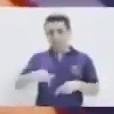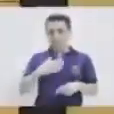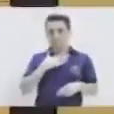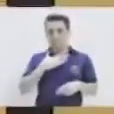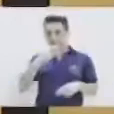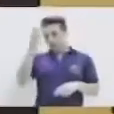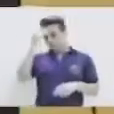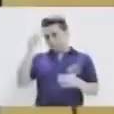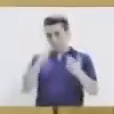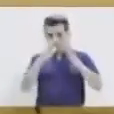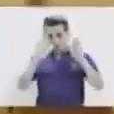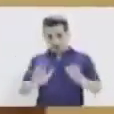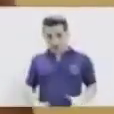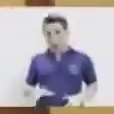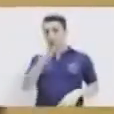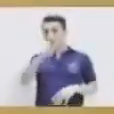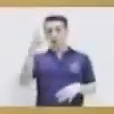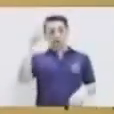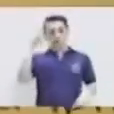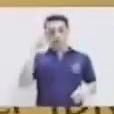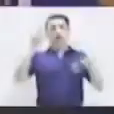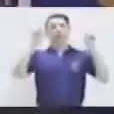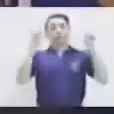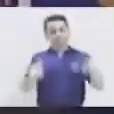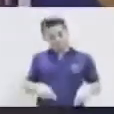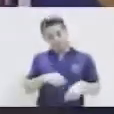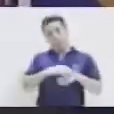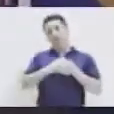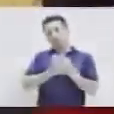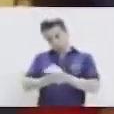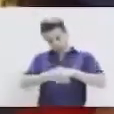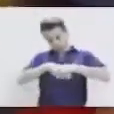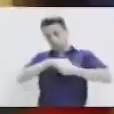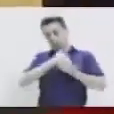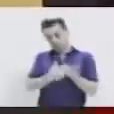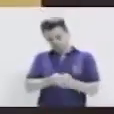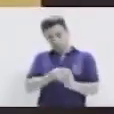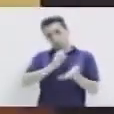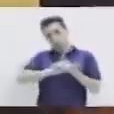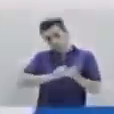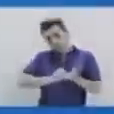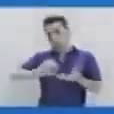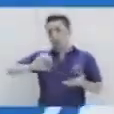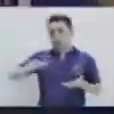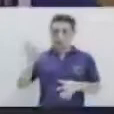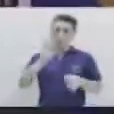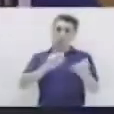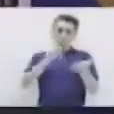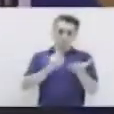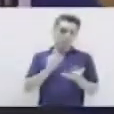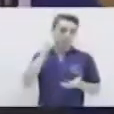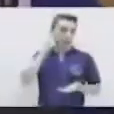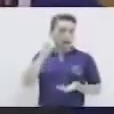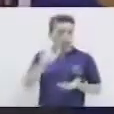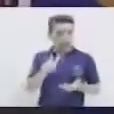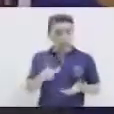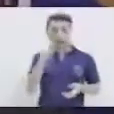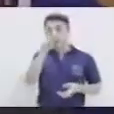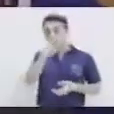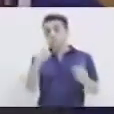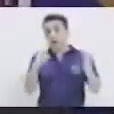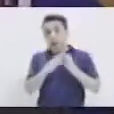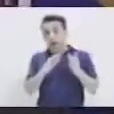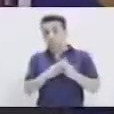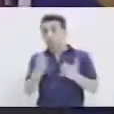Recuerden lavarse las manos constantemente con agua y jabón o alcohol en gel. Si en casa